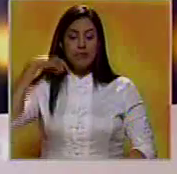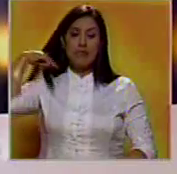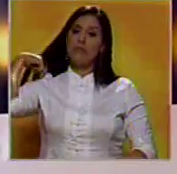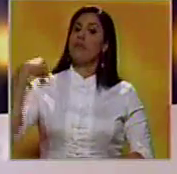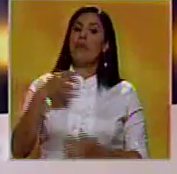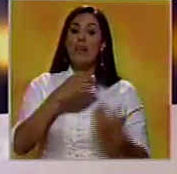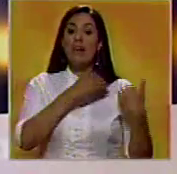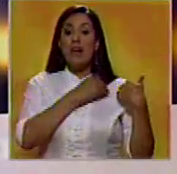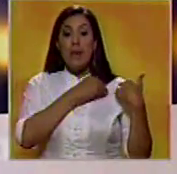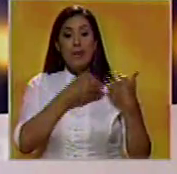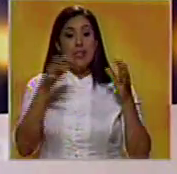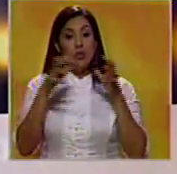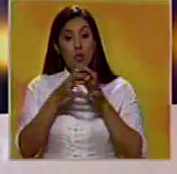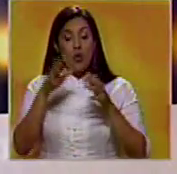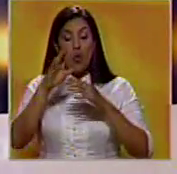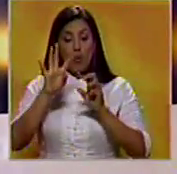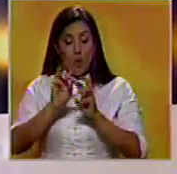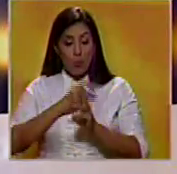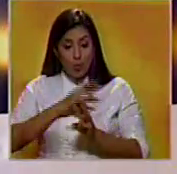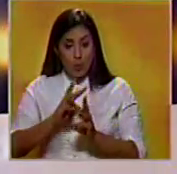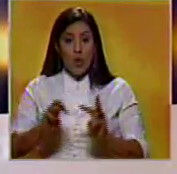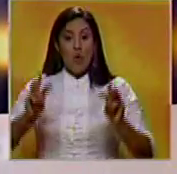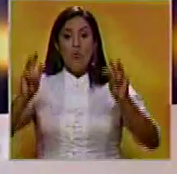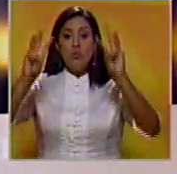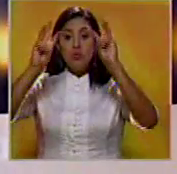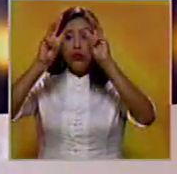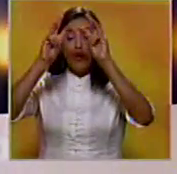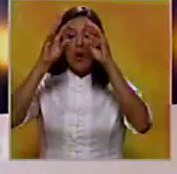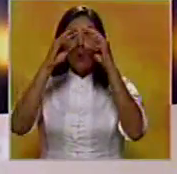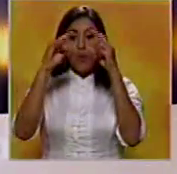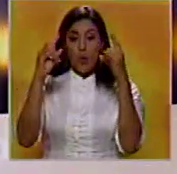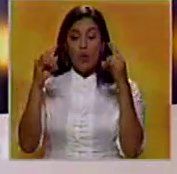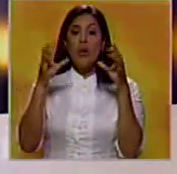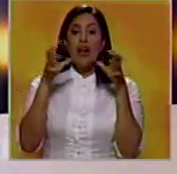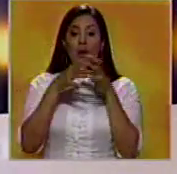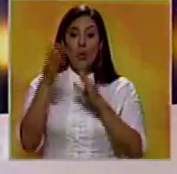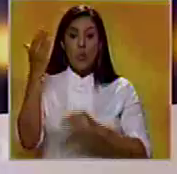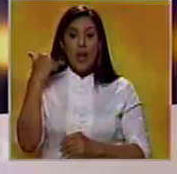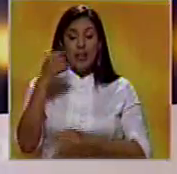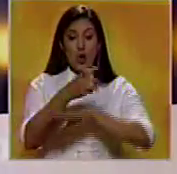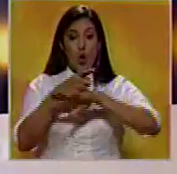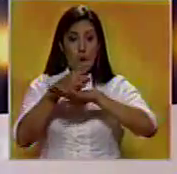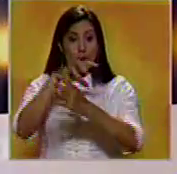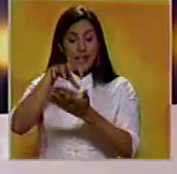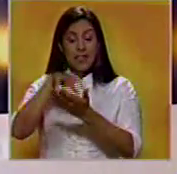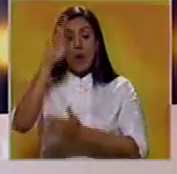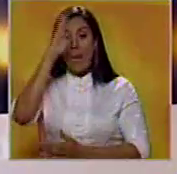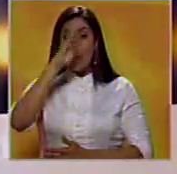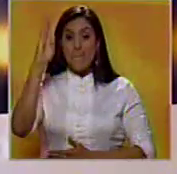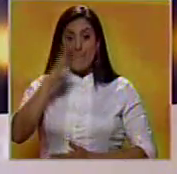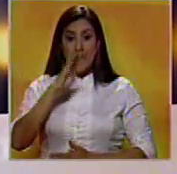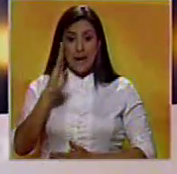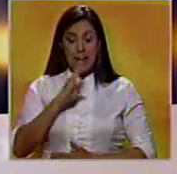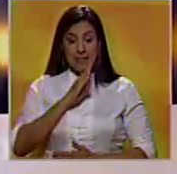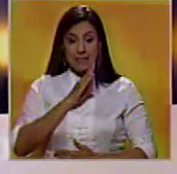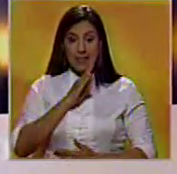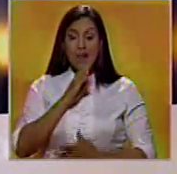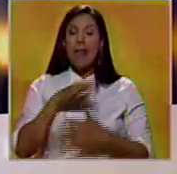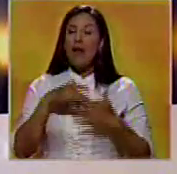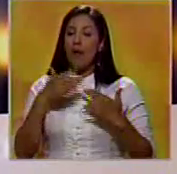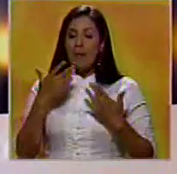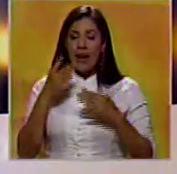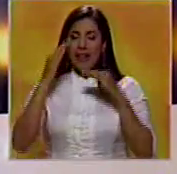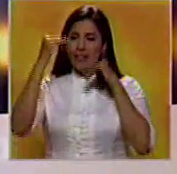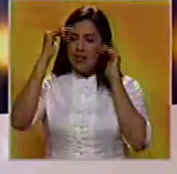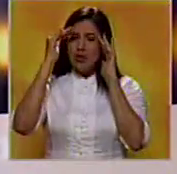Representantes de la Agencia de las Naciones Unidas para Refugiados, ACNUR, se reunieron con la gobernadora del Estado brasileño de Roraima, Suley Campos,